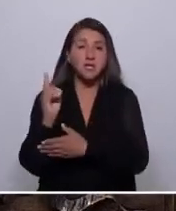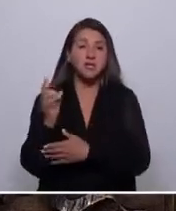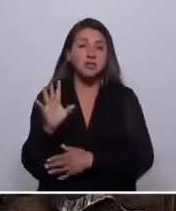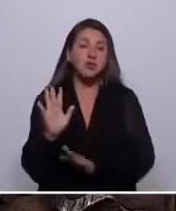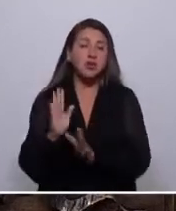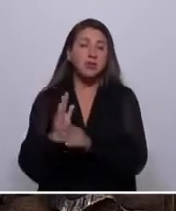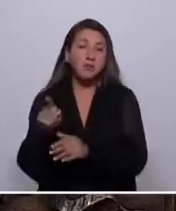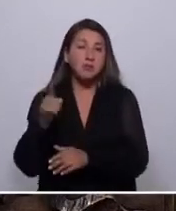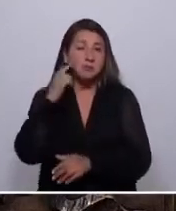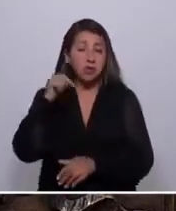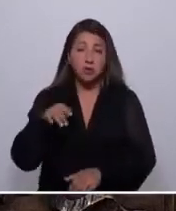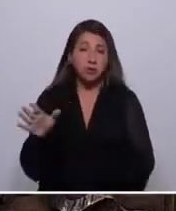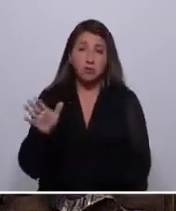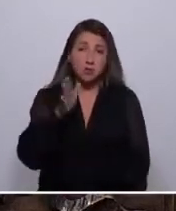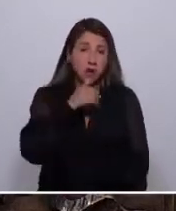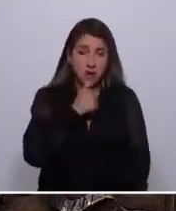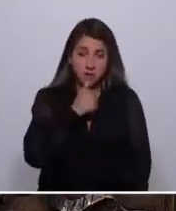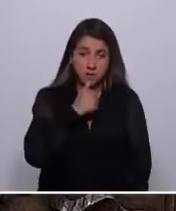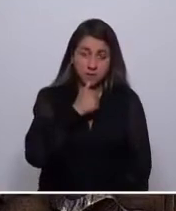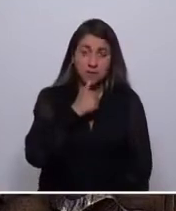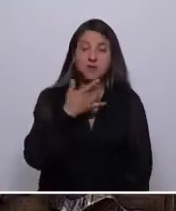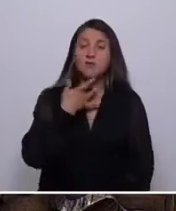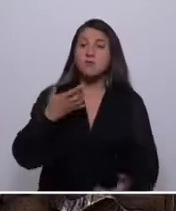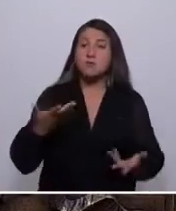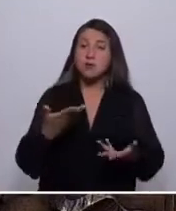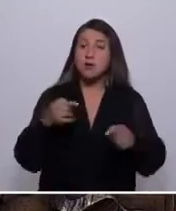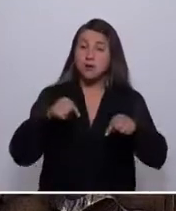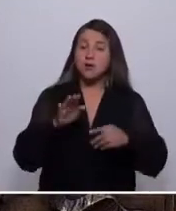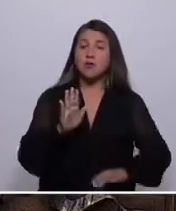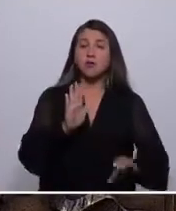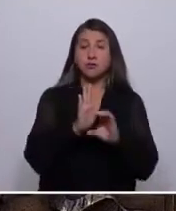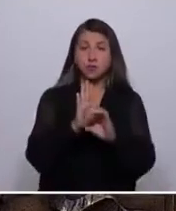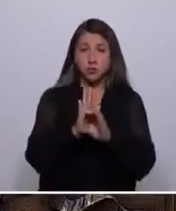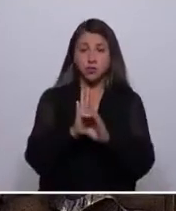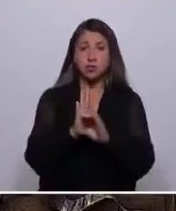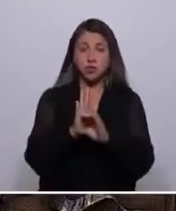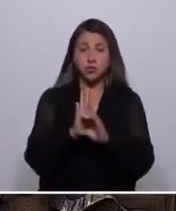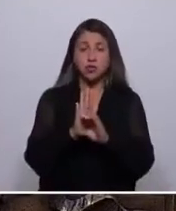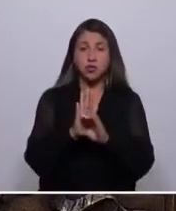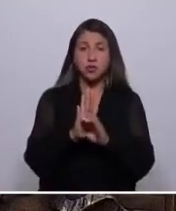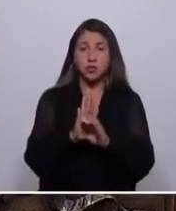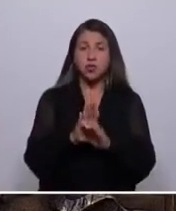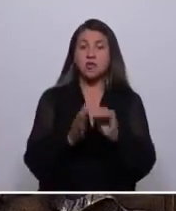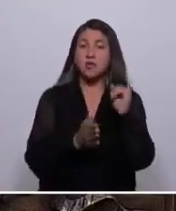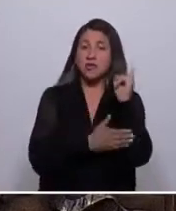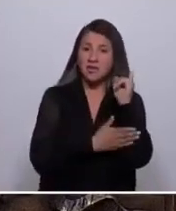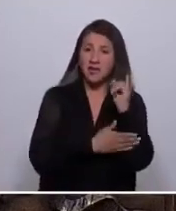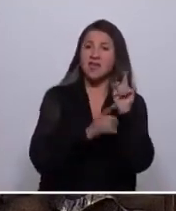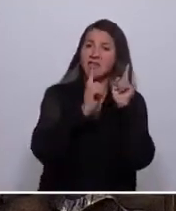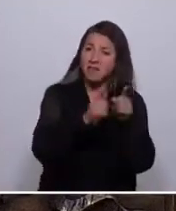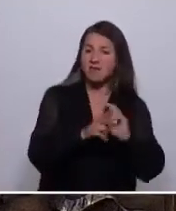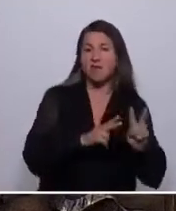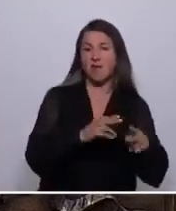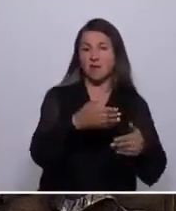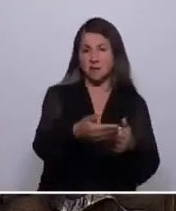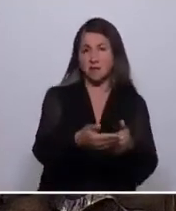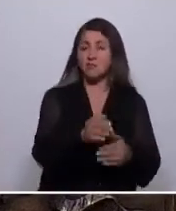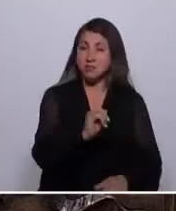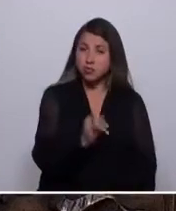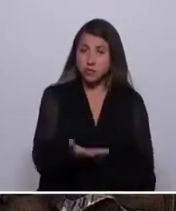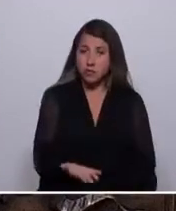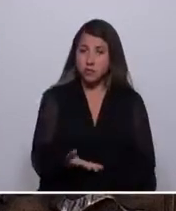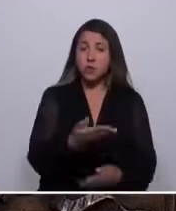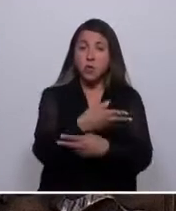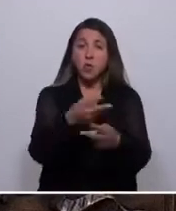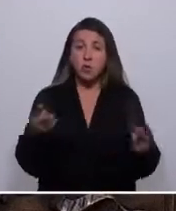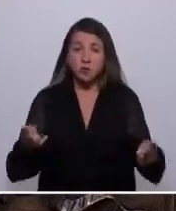Hoy no lo tenemos. De manera tal que esta Constitución será lo que la izquierda quiere que sea. Sí, lo que